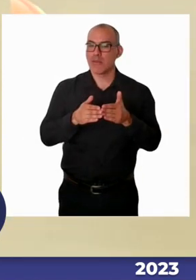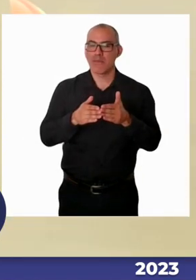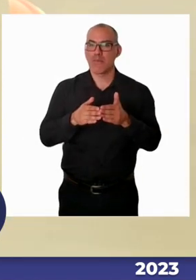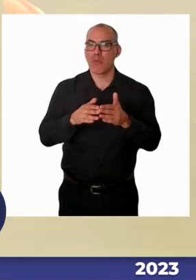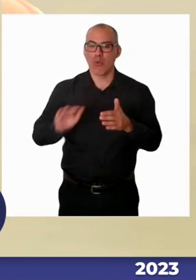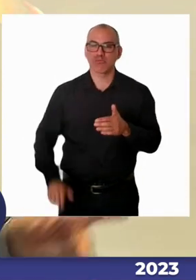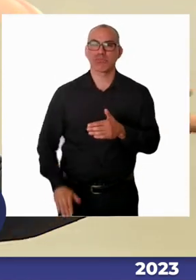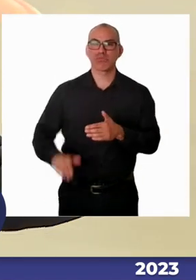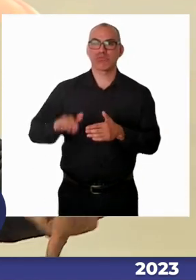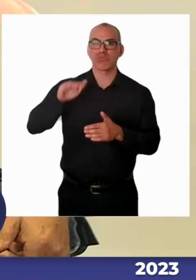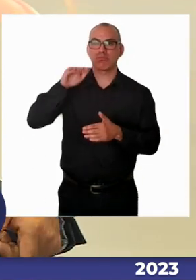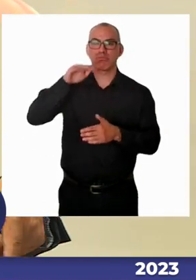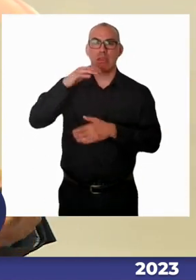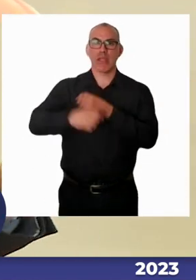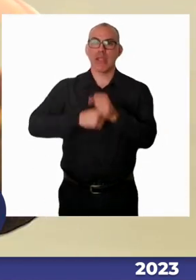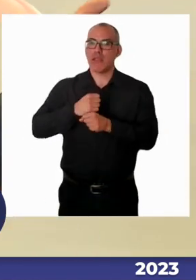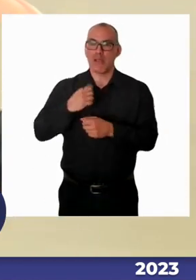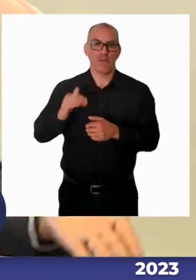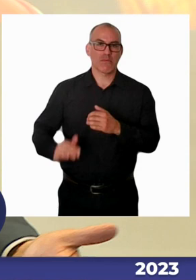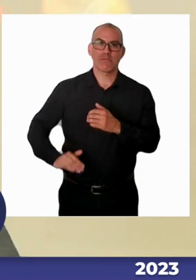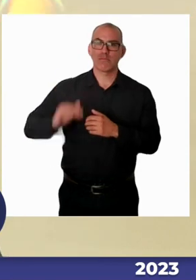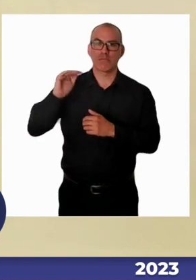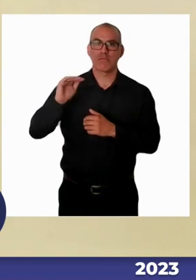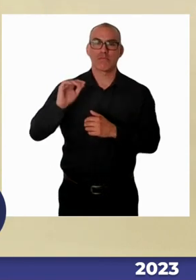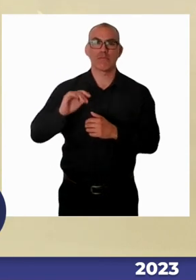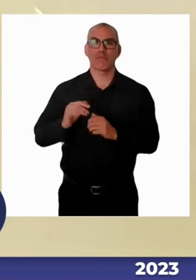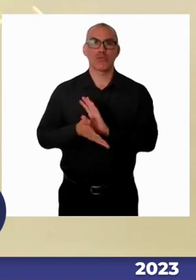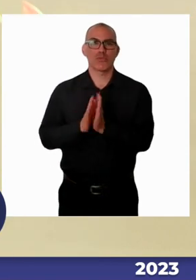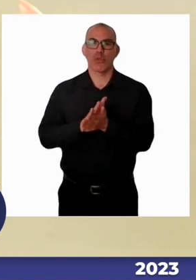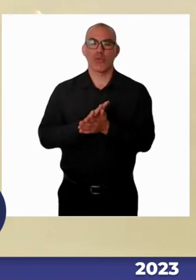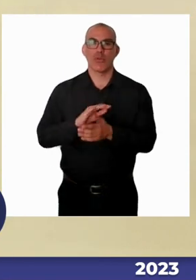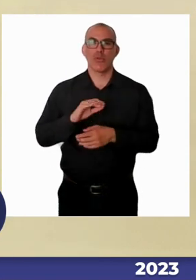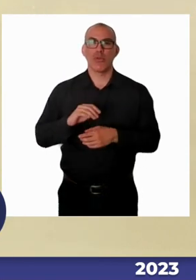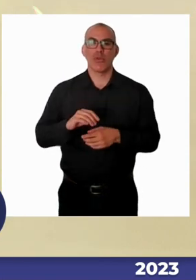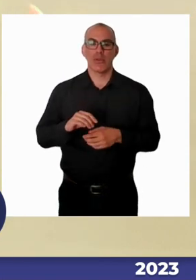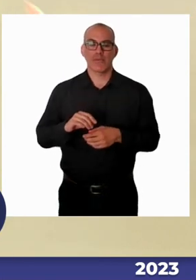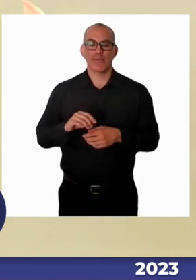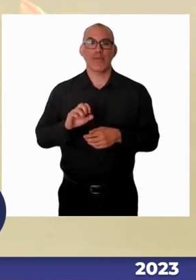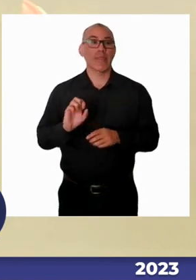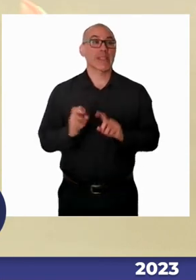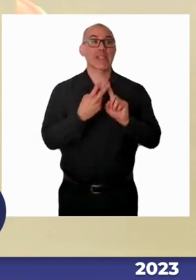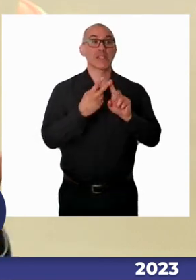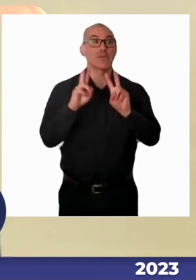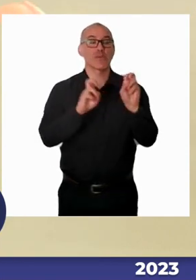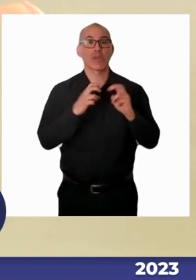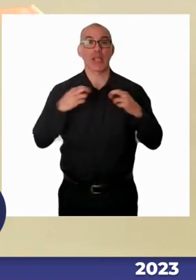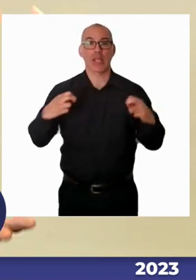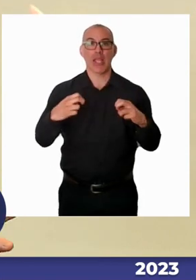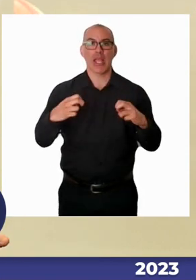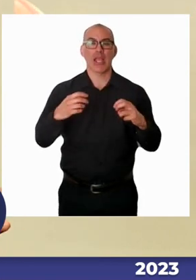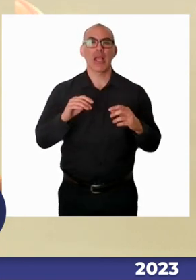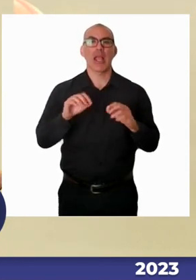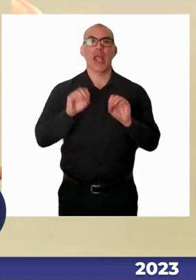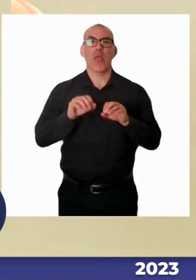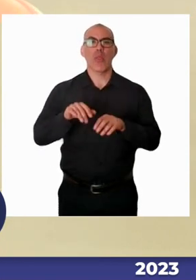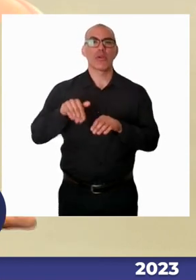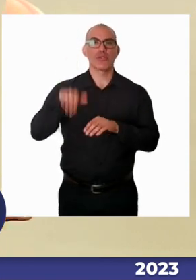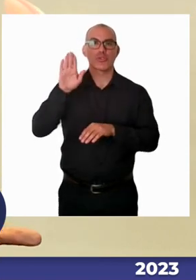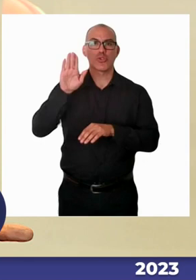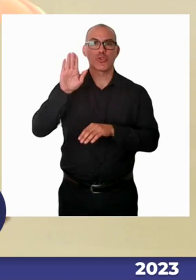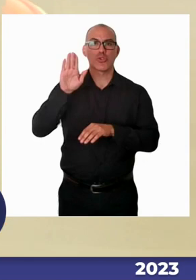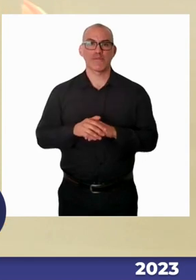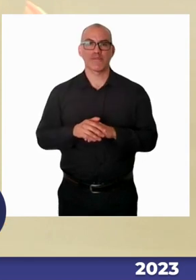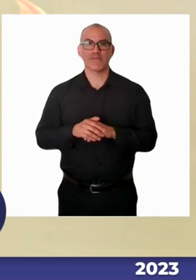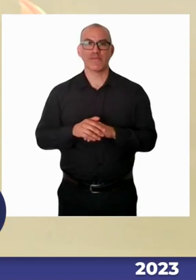de mi casa, a propósito del tema de lo que está detrás con los cuidadores, o cuidadoras, siete meses que no salía de su casa, porque